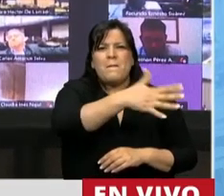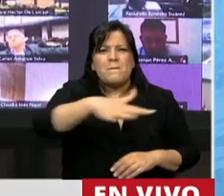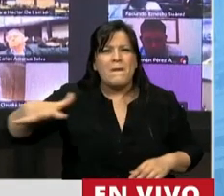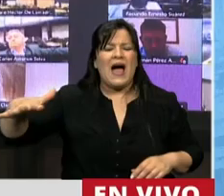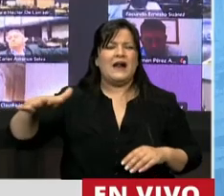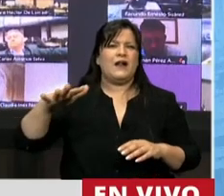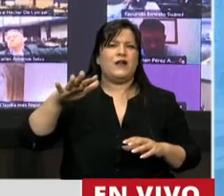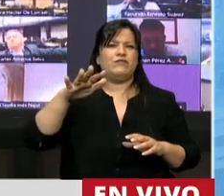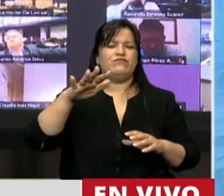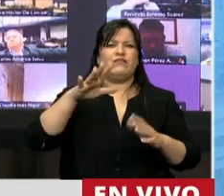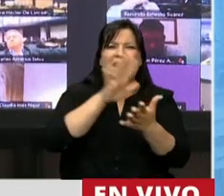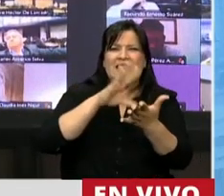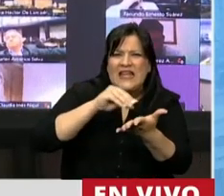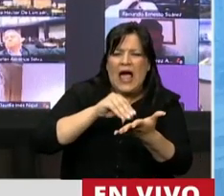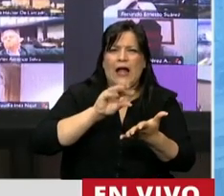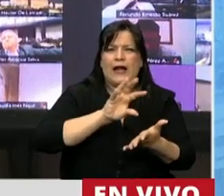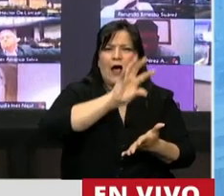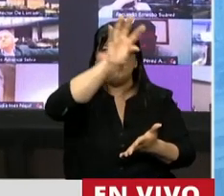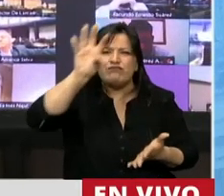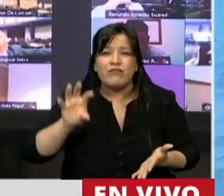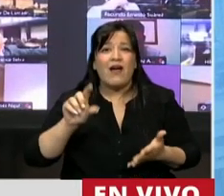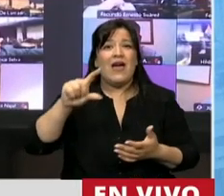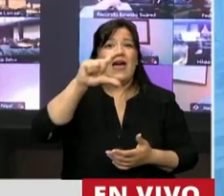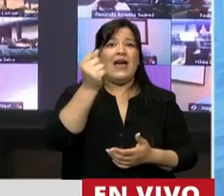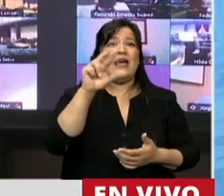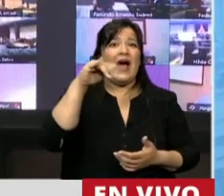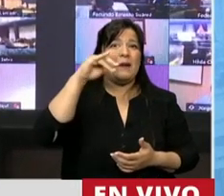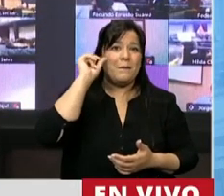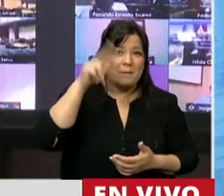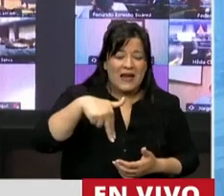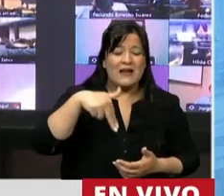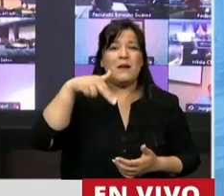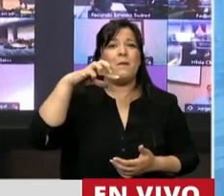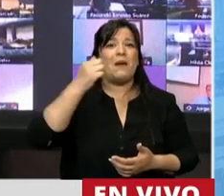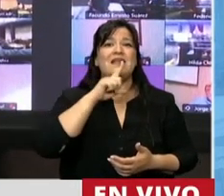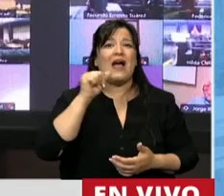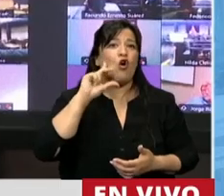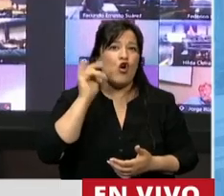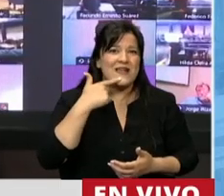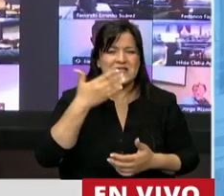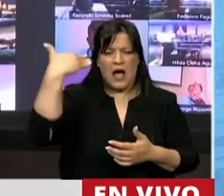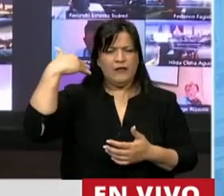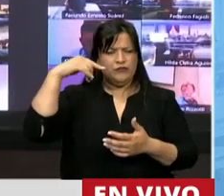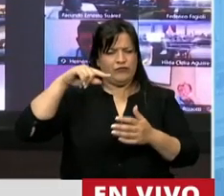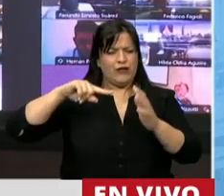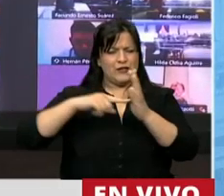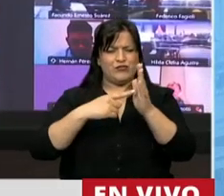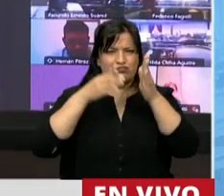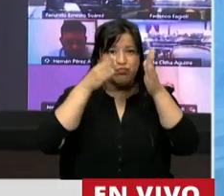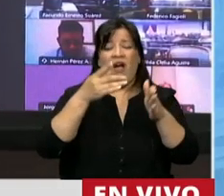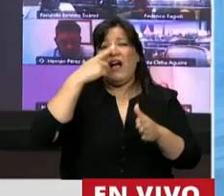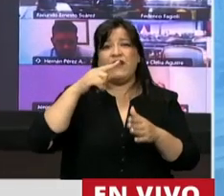de continente de Patagones era el eje, era el epicentro. Lamentablemente ese sueño no se pudo